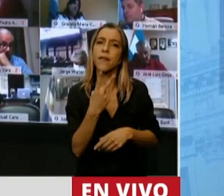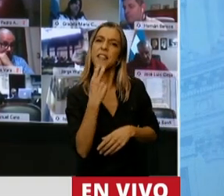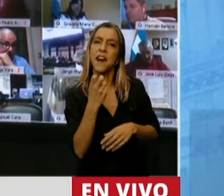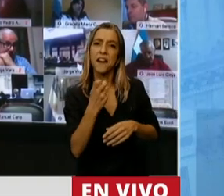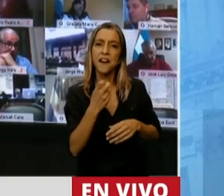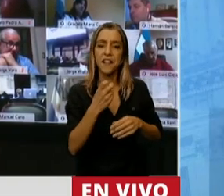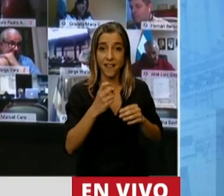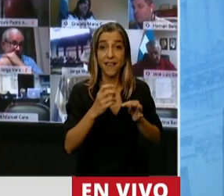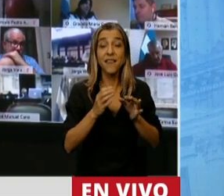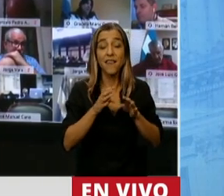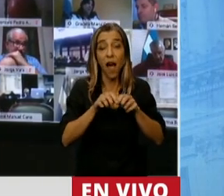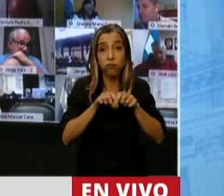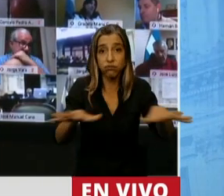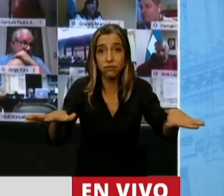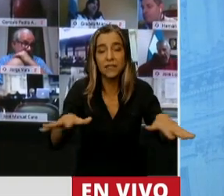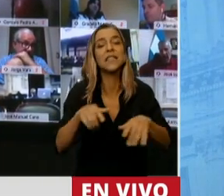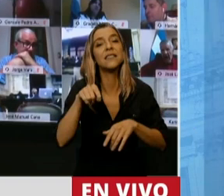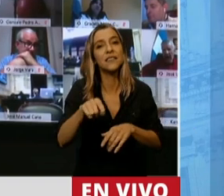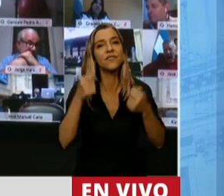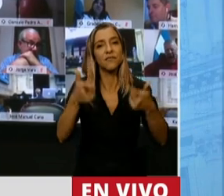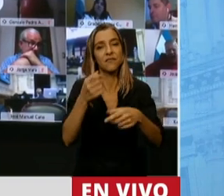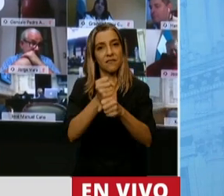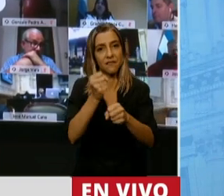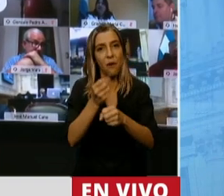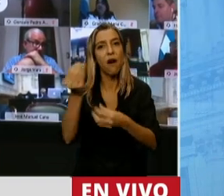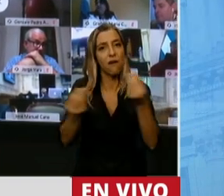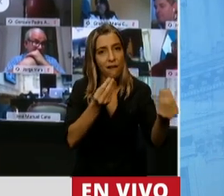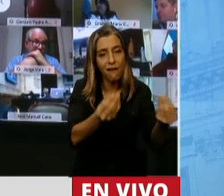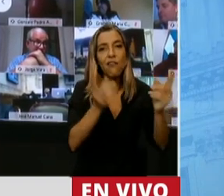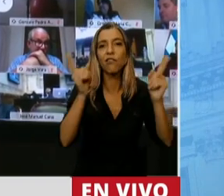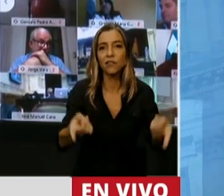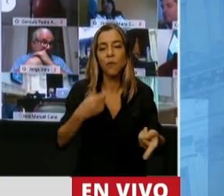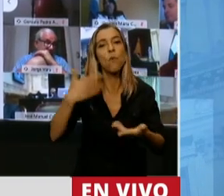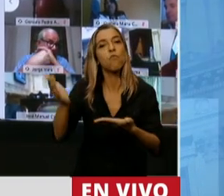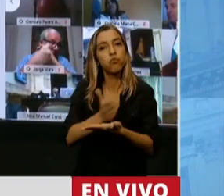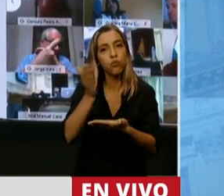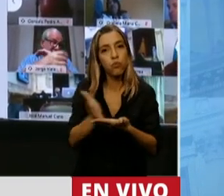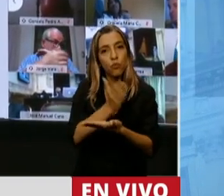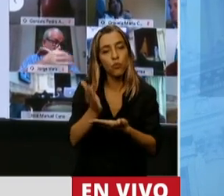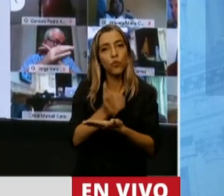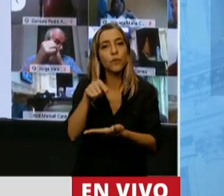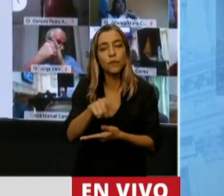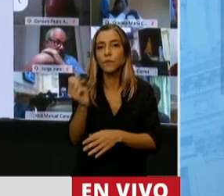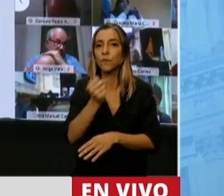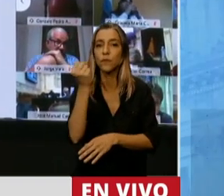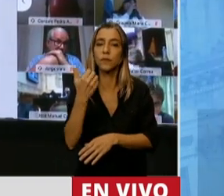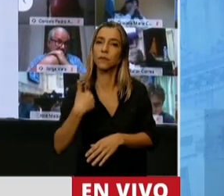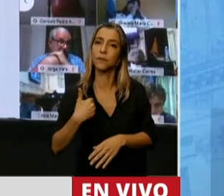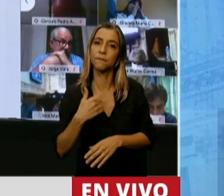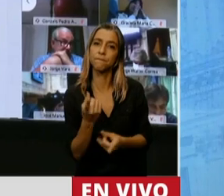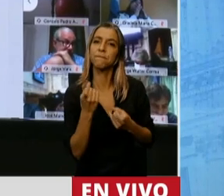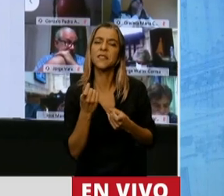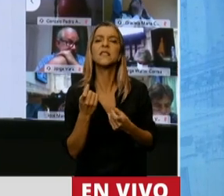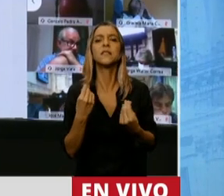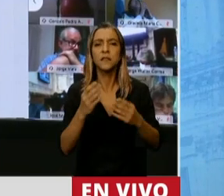Eso no solo genera trabajo, presidente, eso además genera producción. Este país está pensando en